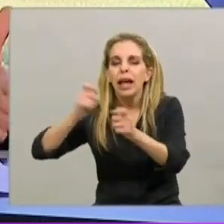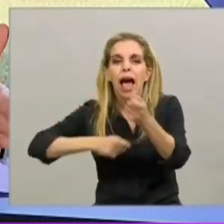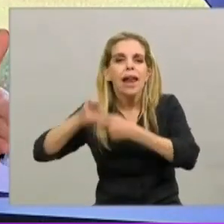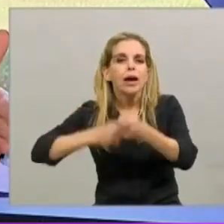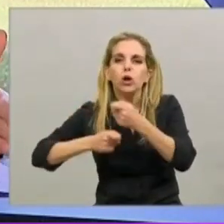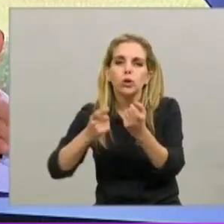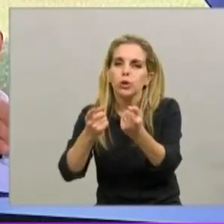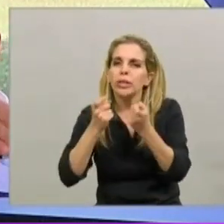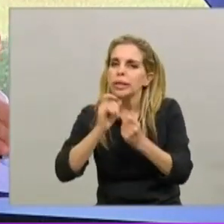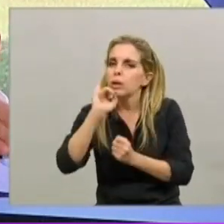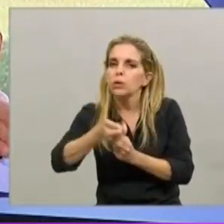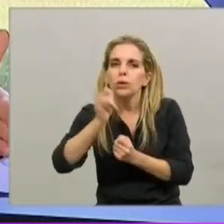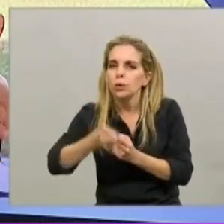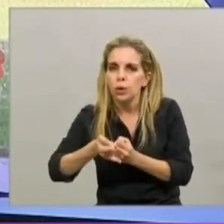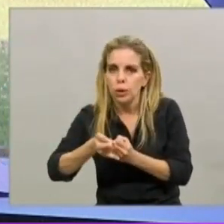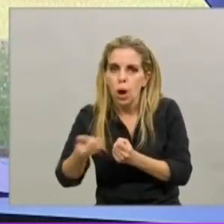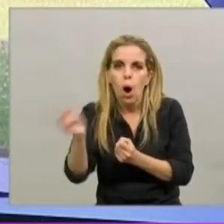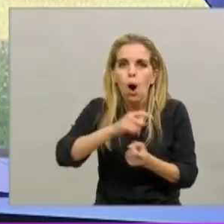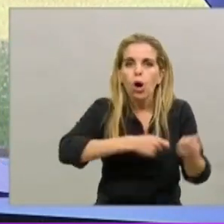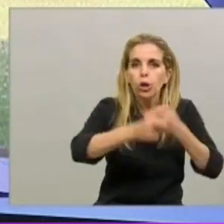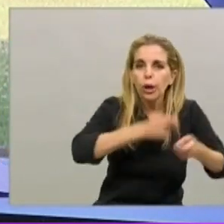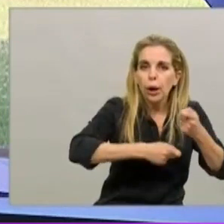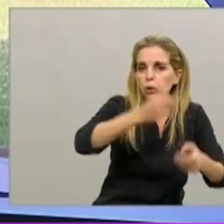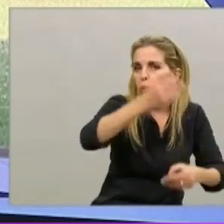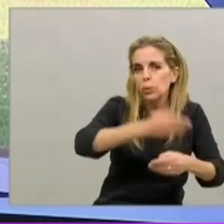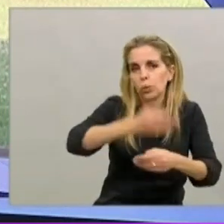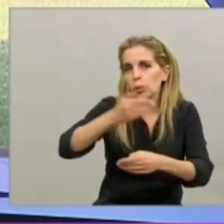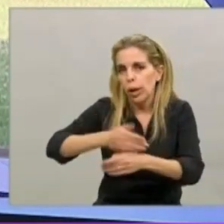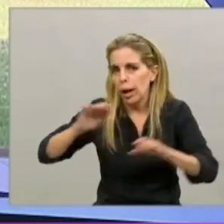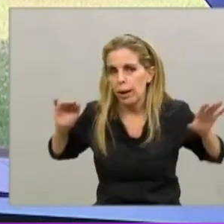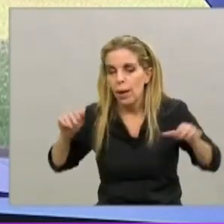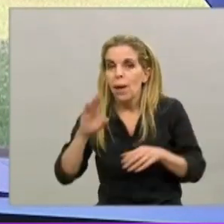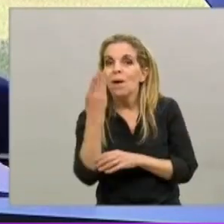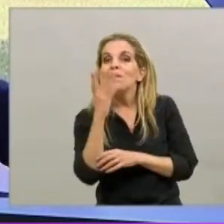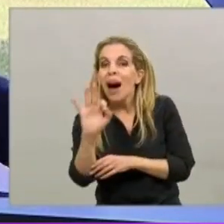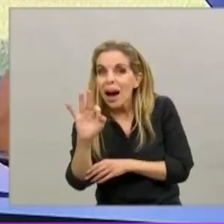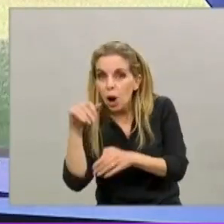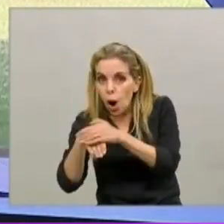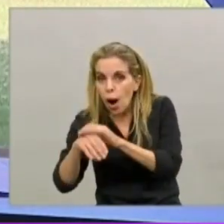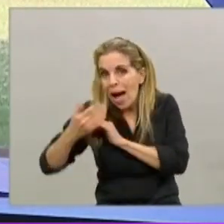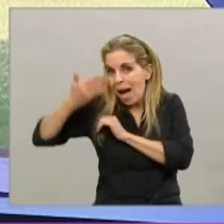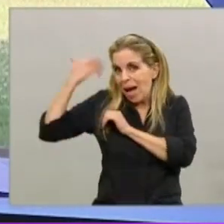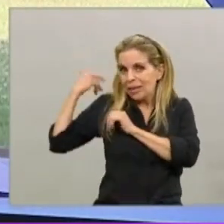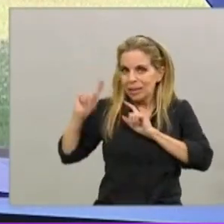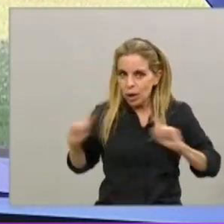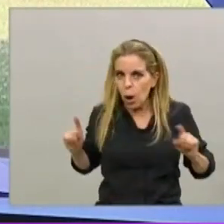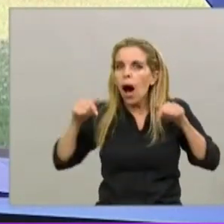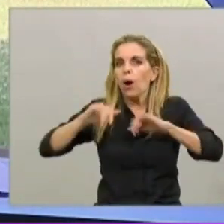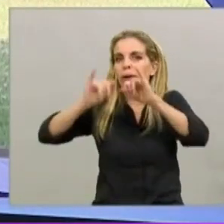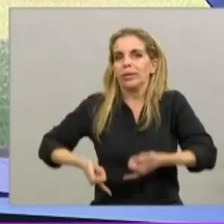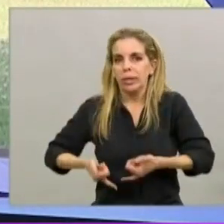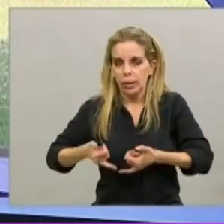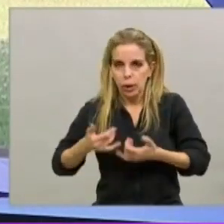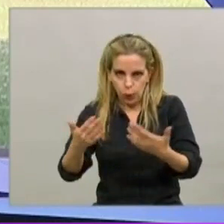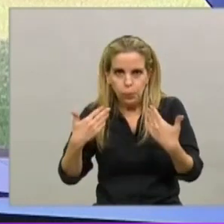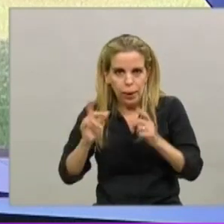en el primer decreto de restricción. A eso se le suman los bancos, que no estaban al principio, pero fueron incorporados a lo largo del proceso,